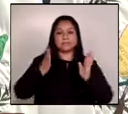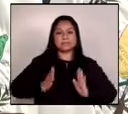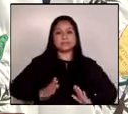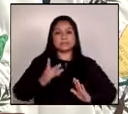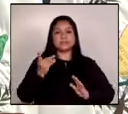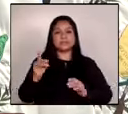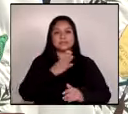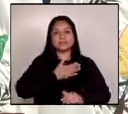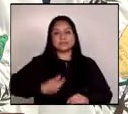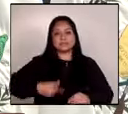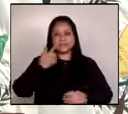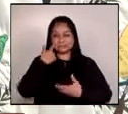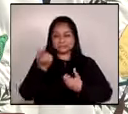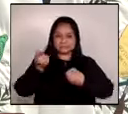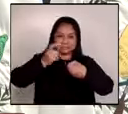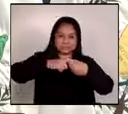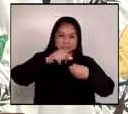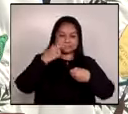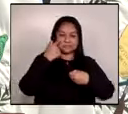en el Ejecutivo.